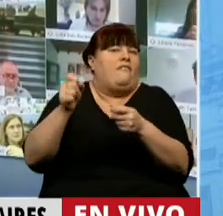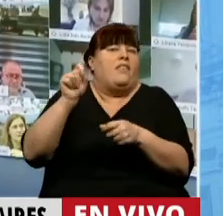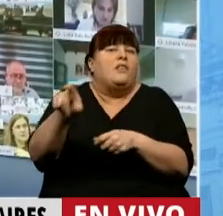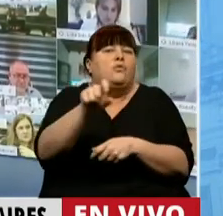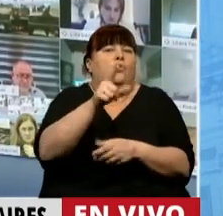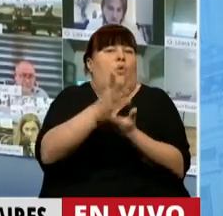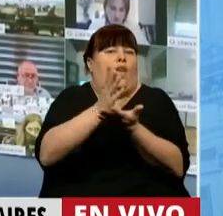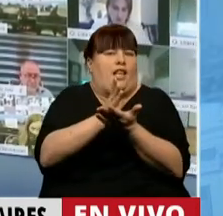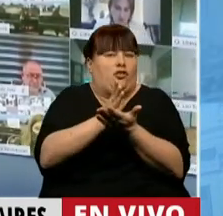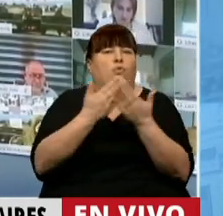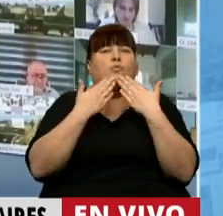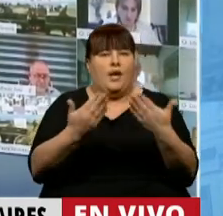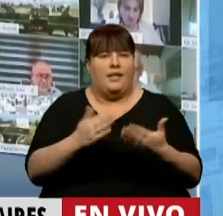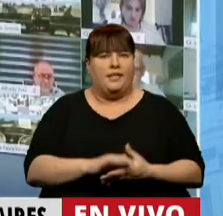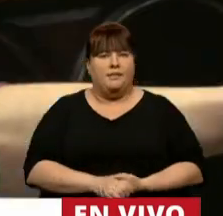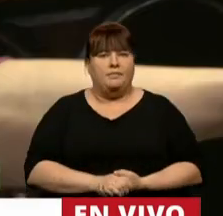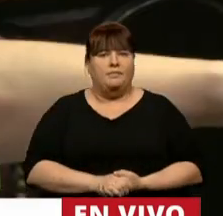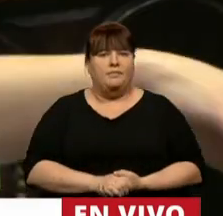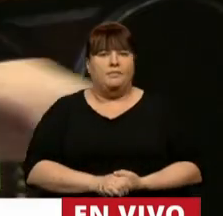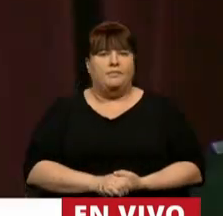uno de nuestros derechos. Muchas gracias.